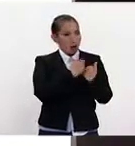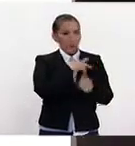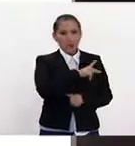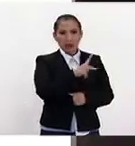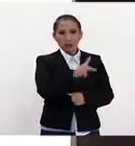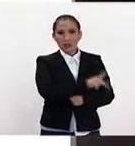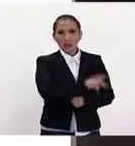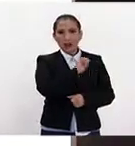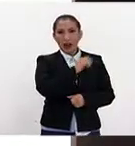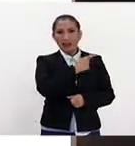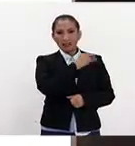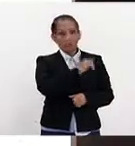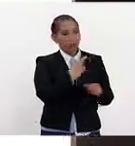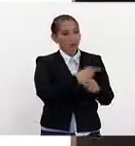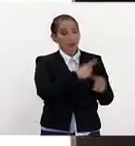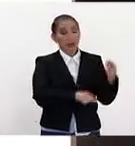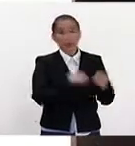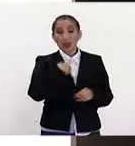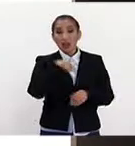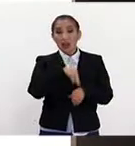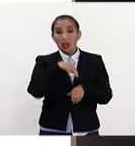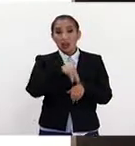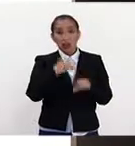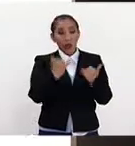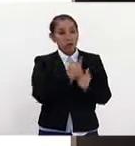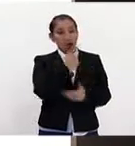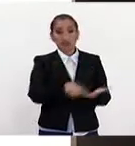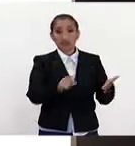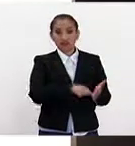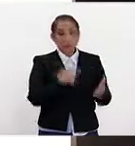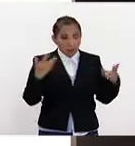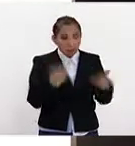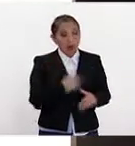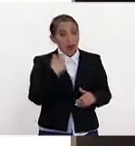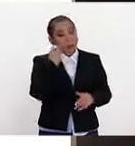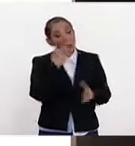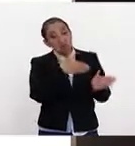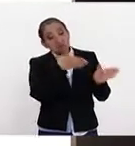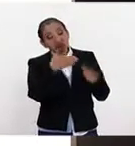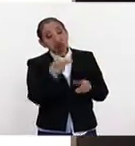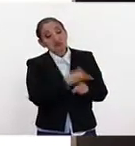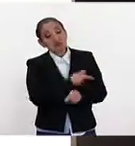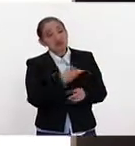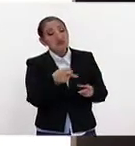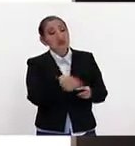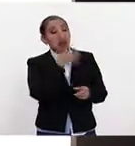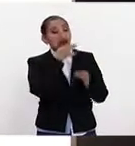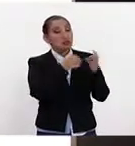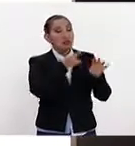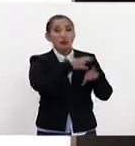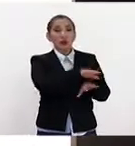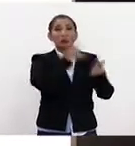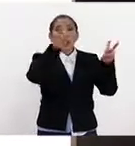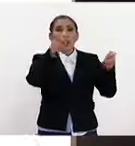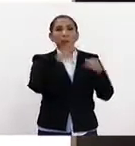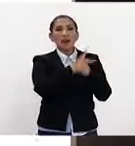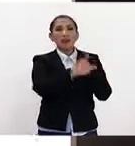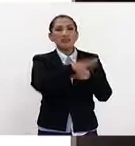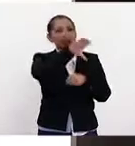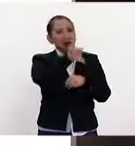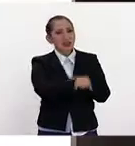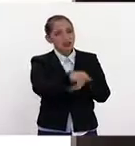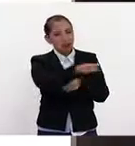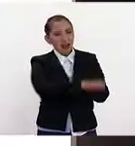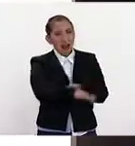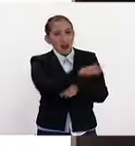y que hizo con los nicaragüenses. Y estamos a la espera de ver si anuncia algo con respecto a algunos países africanos